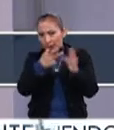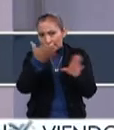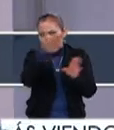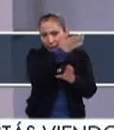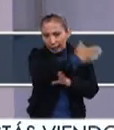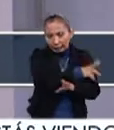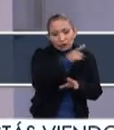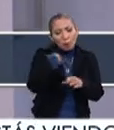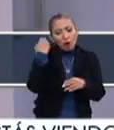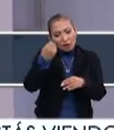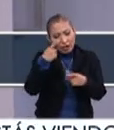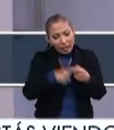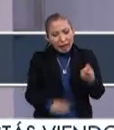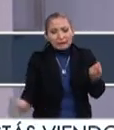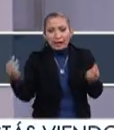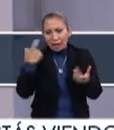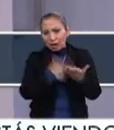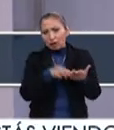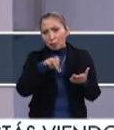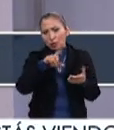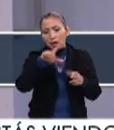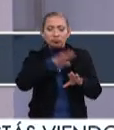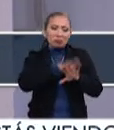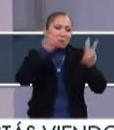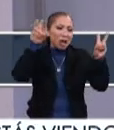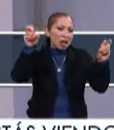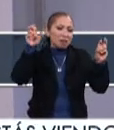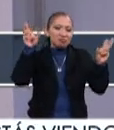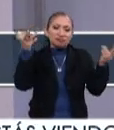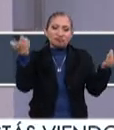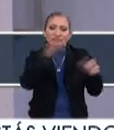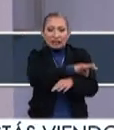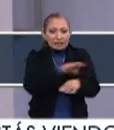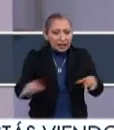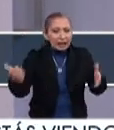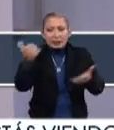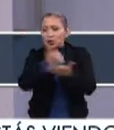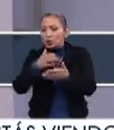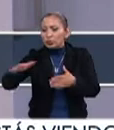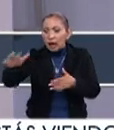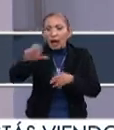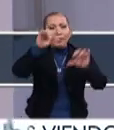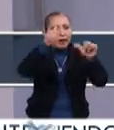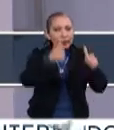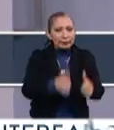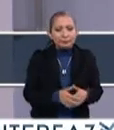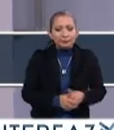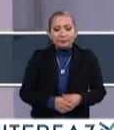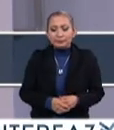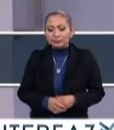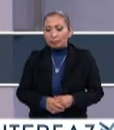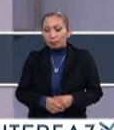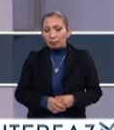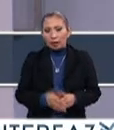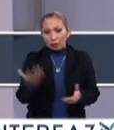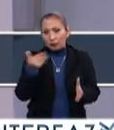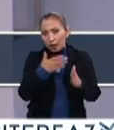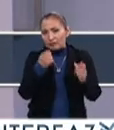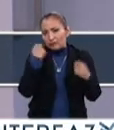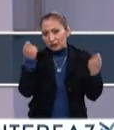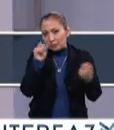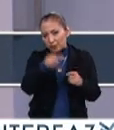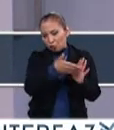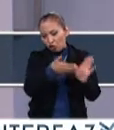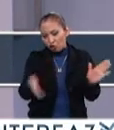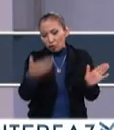hemos tenido también conferencias en el MUNAL, con temas de diseño, de ciudad, de arte, durante el festival.